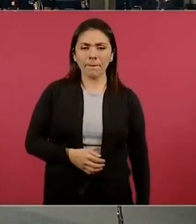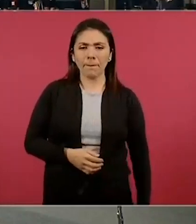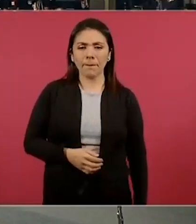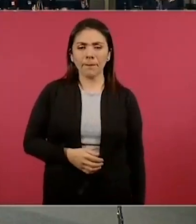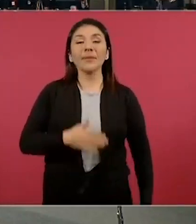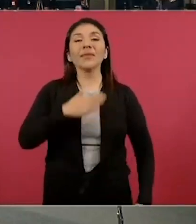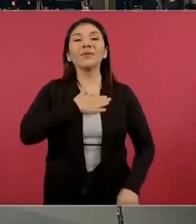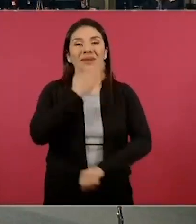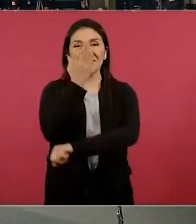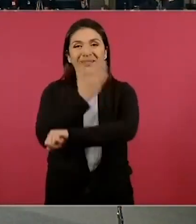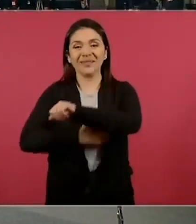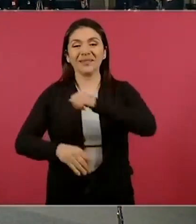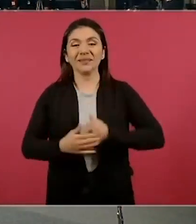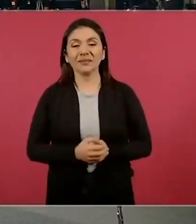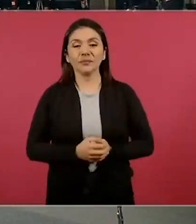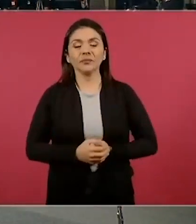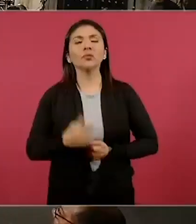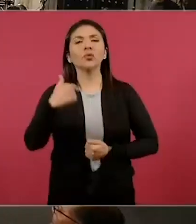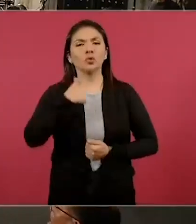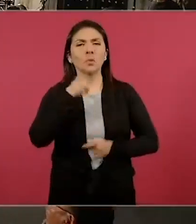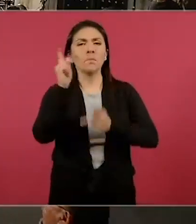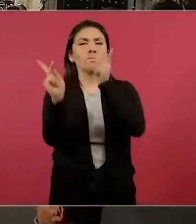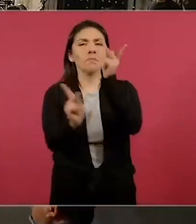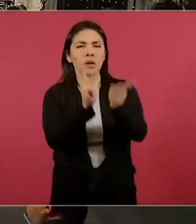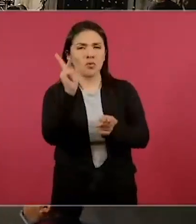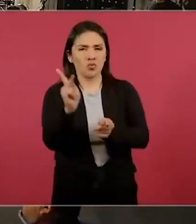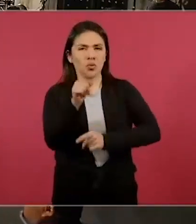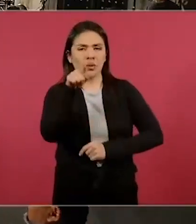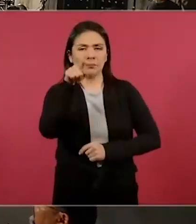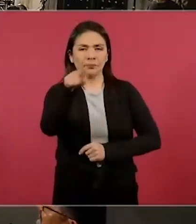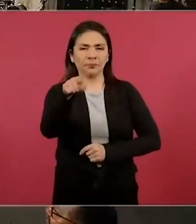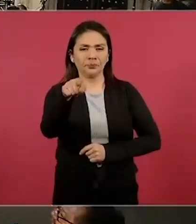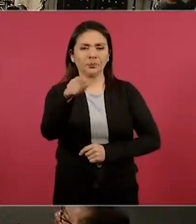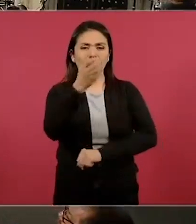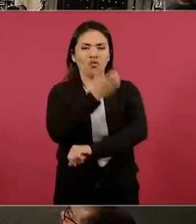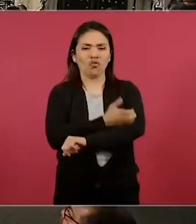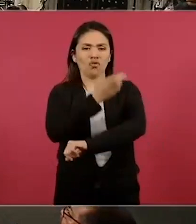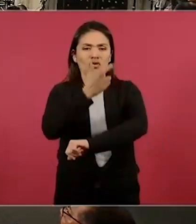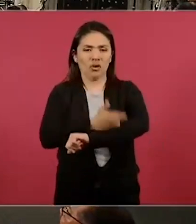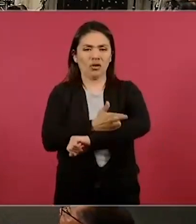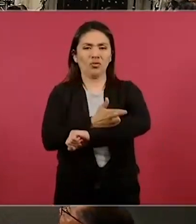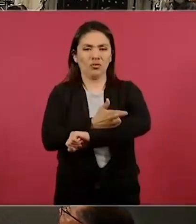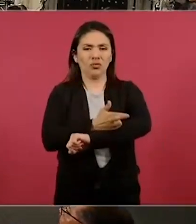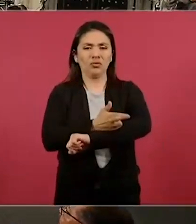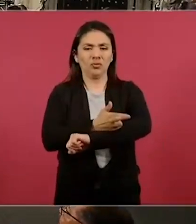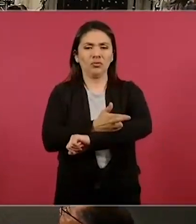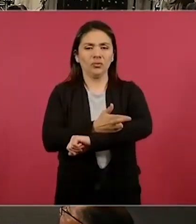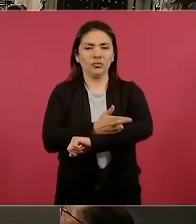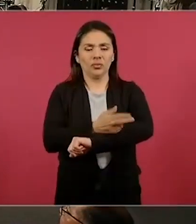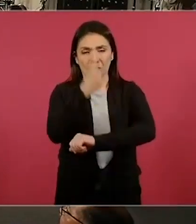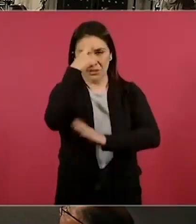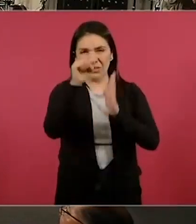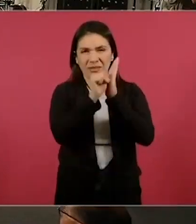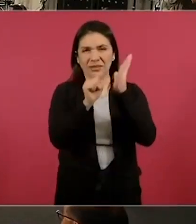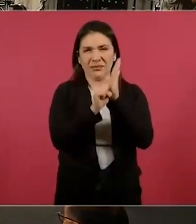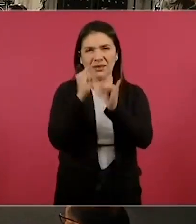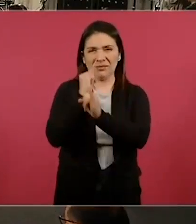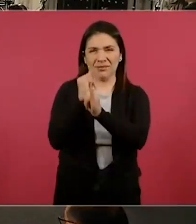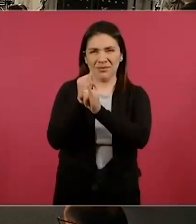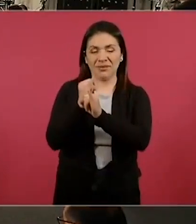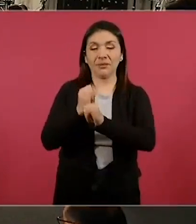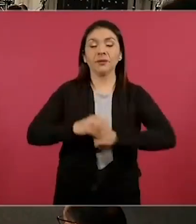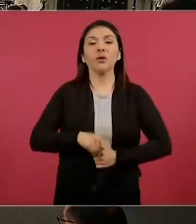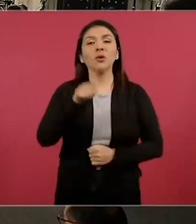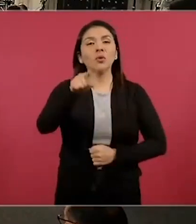Buenas tardes, tengo una pregunta para el coordinador de Estrategia Digital. Habló